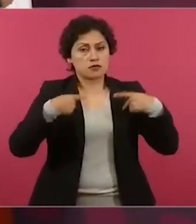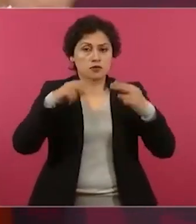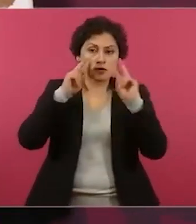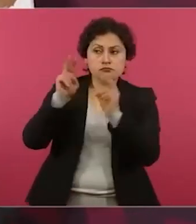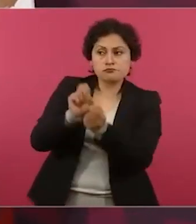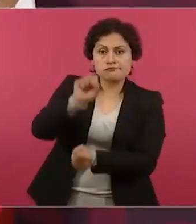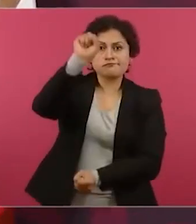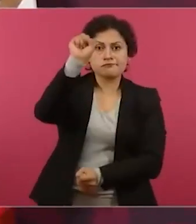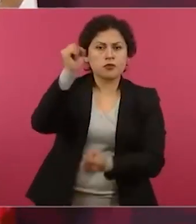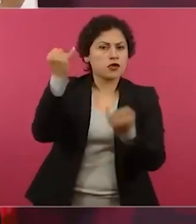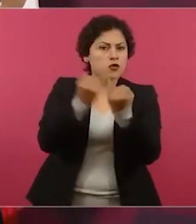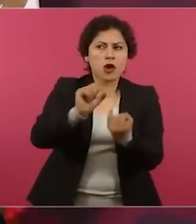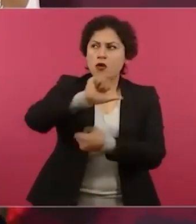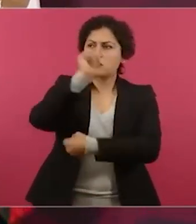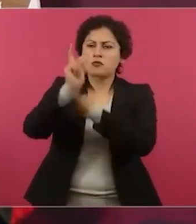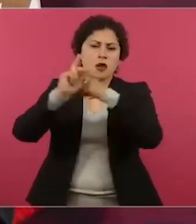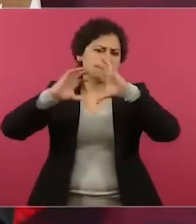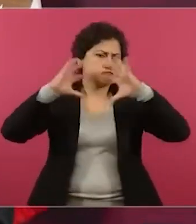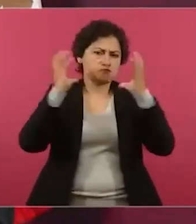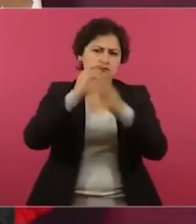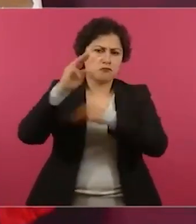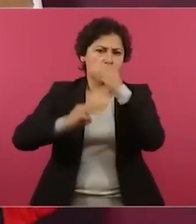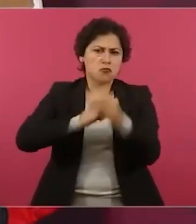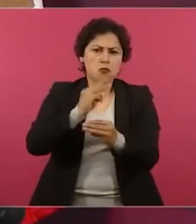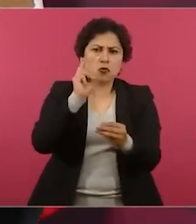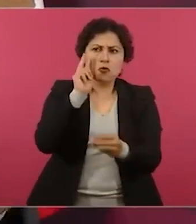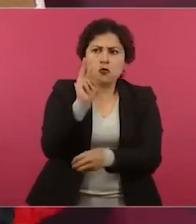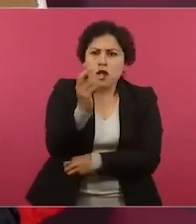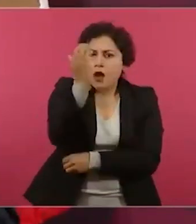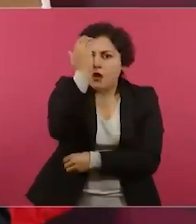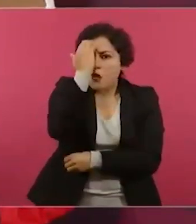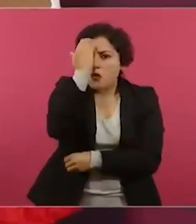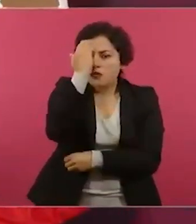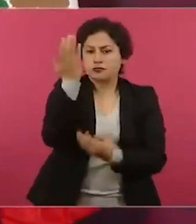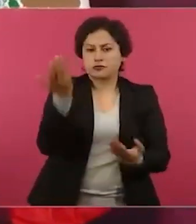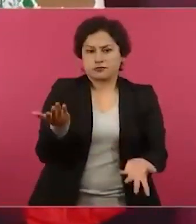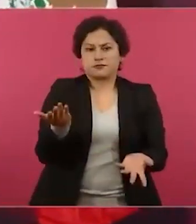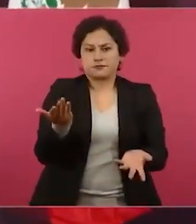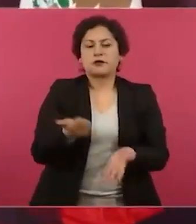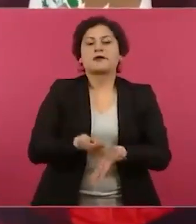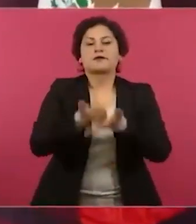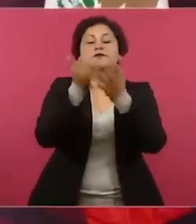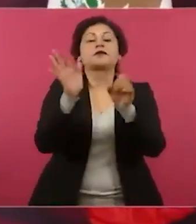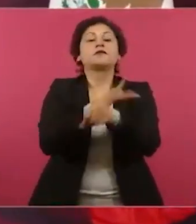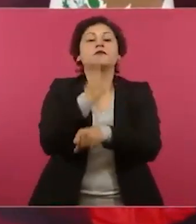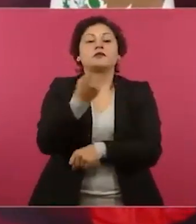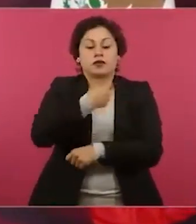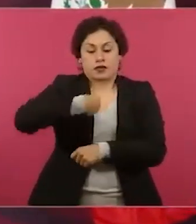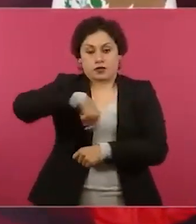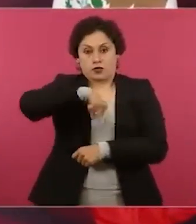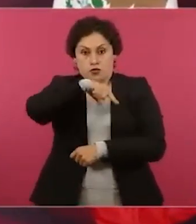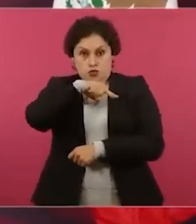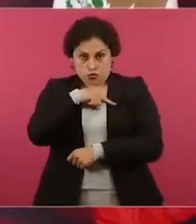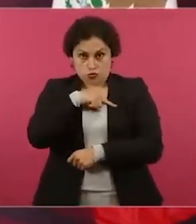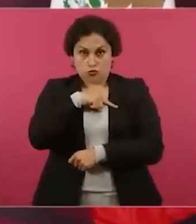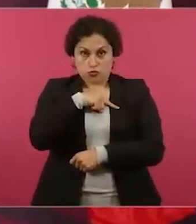y manipulados, dijo. El mandatario llamó a no dejarse manipular por los dirigentes empresarios, traficantes de influencias del bloque conservador. Pero lo van